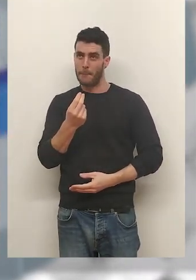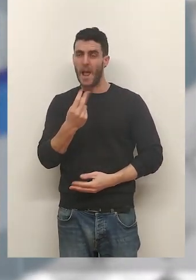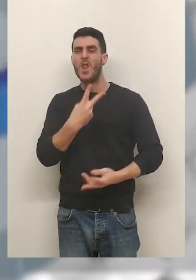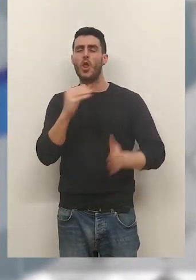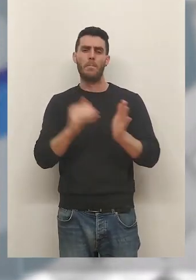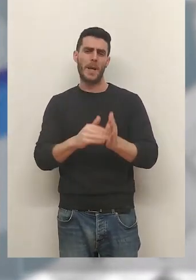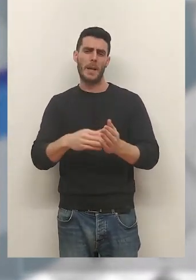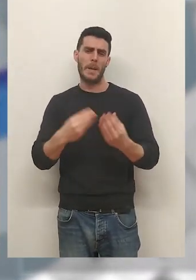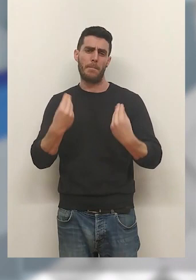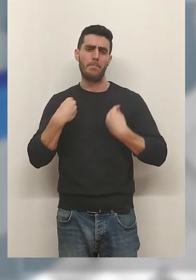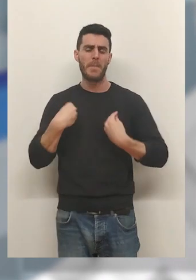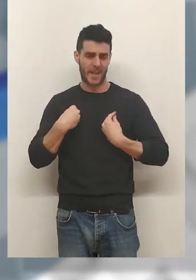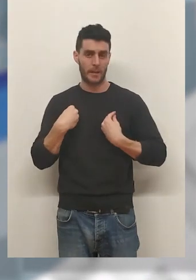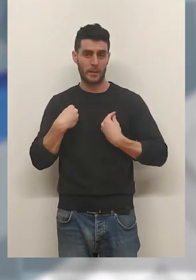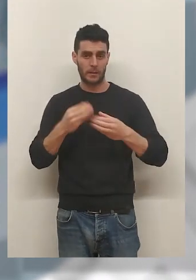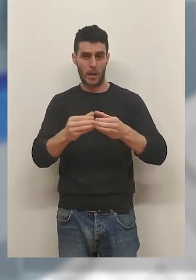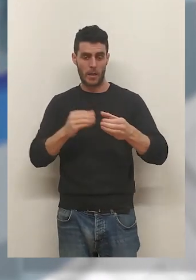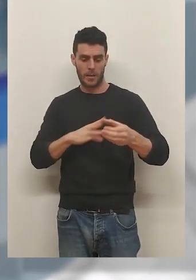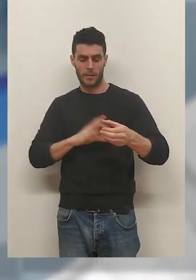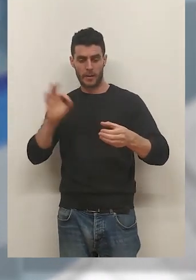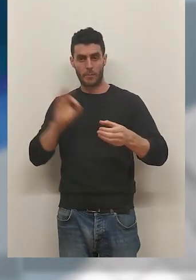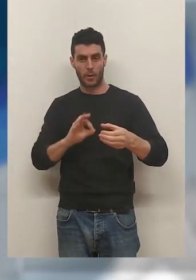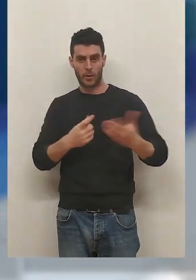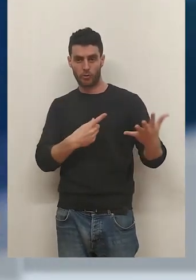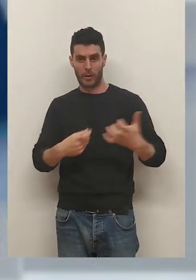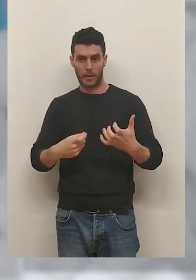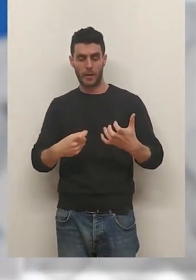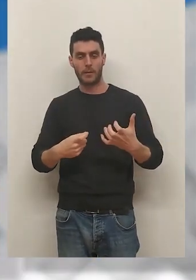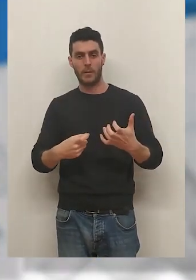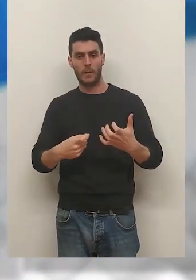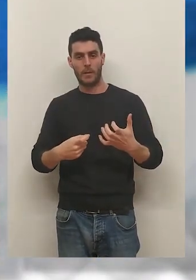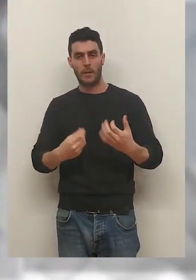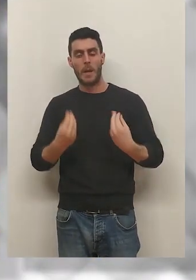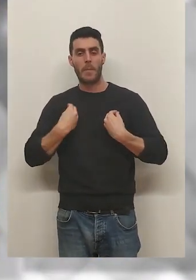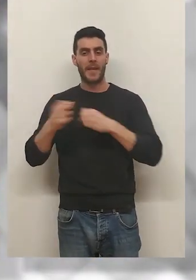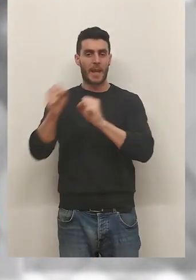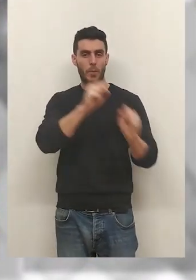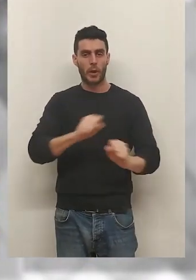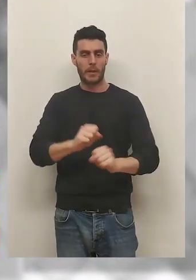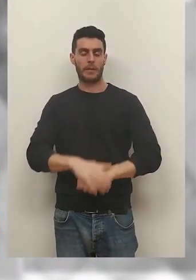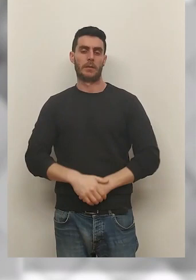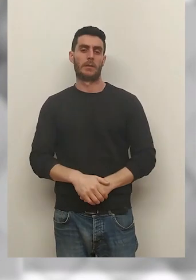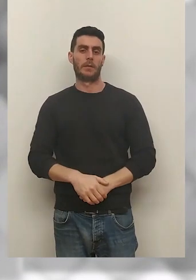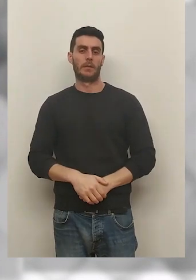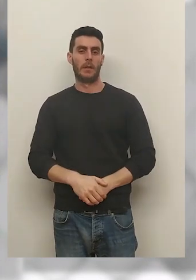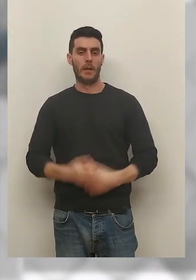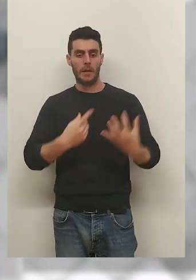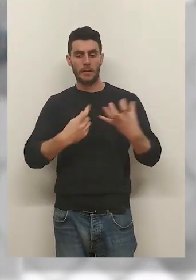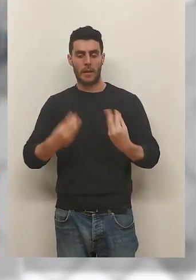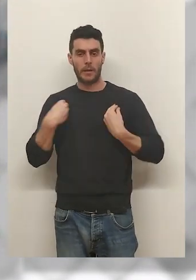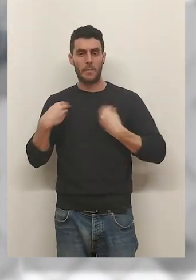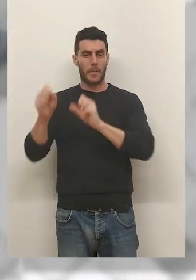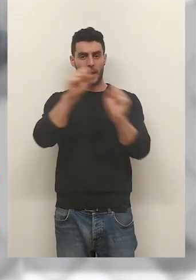.000 viviendas, de las cuales, ese 30%, 600 serían viviendas protegidas. 600